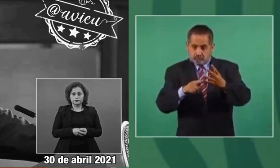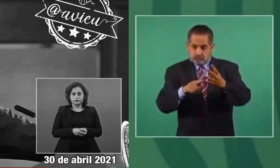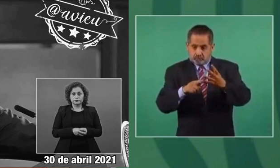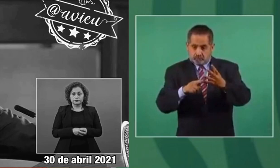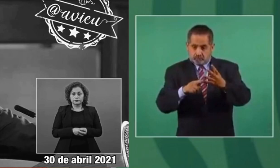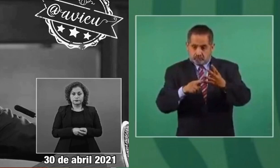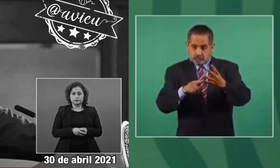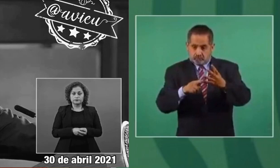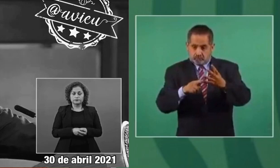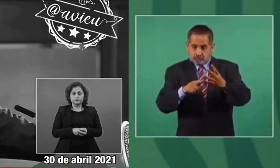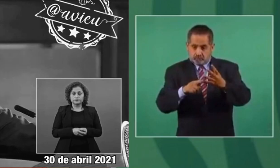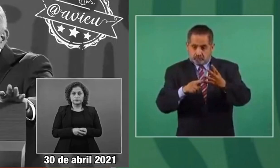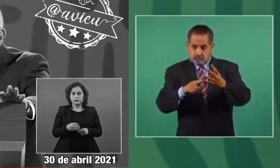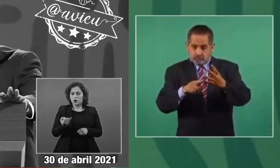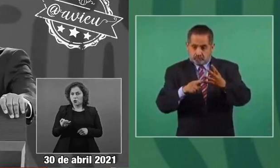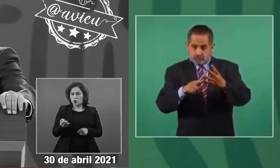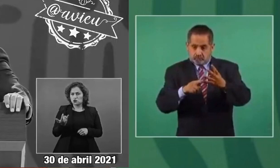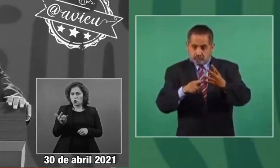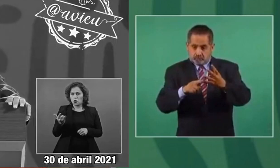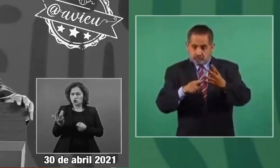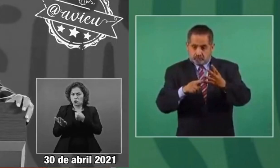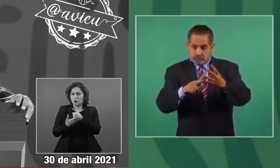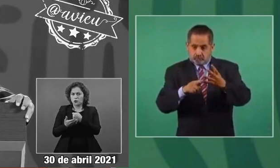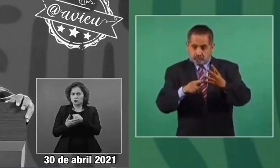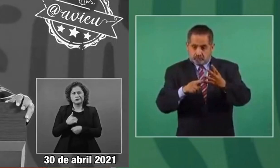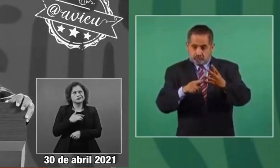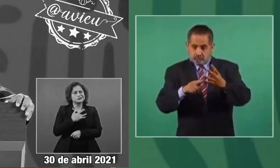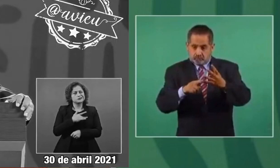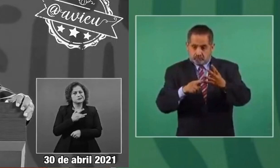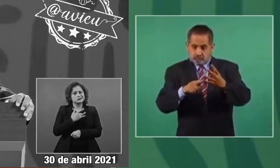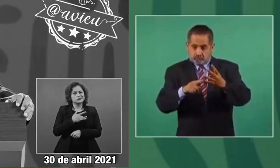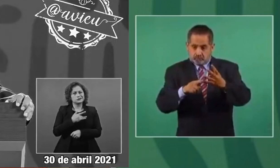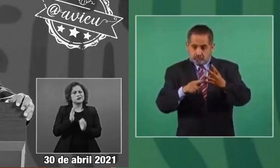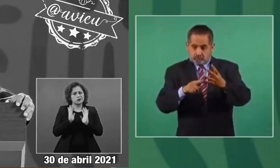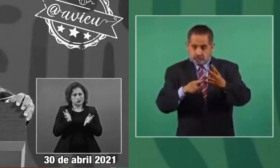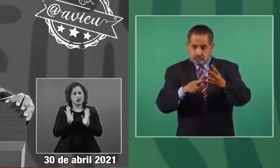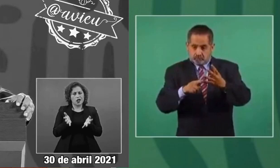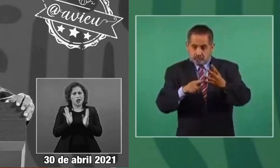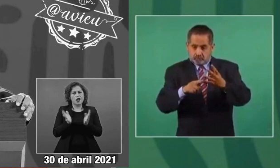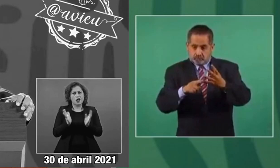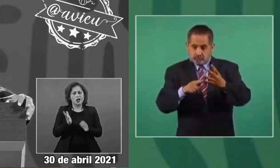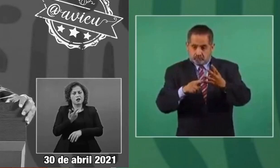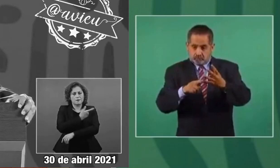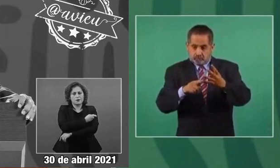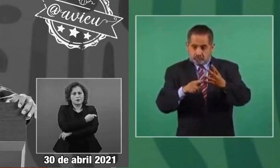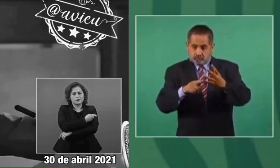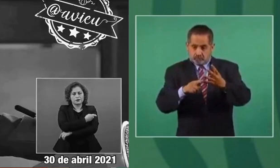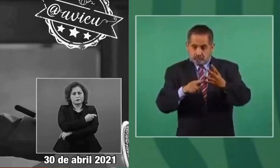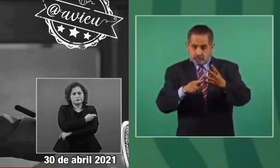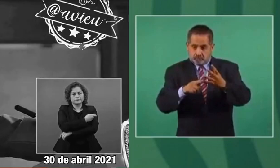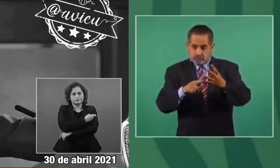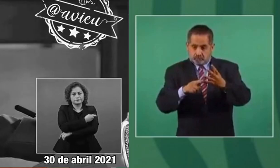a finales de junio, principios de julio, vamos a tener ya vacunados a